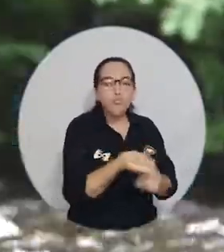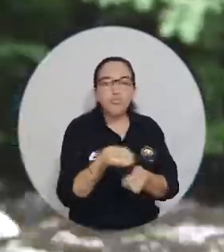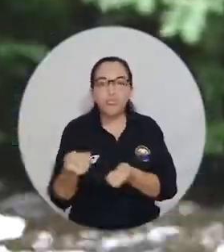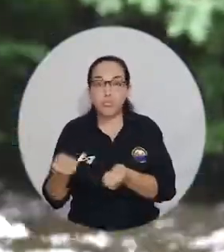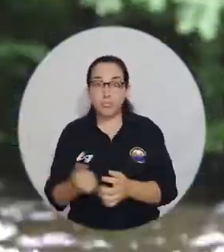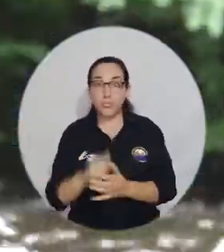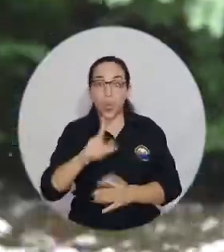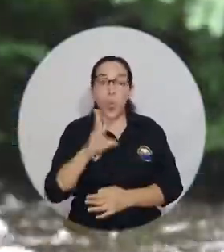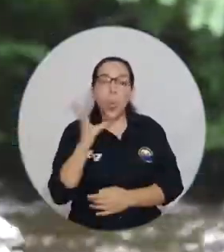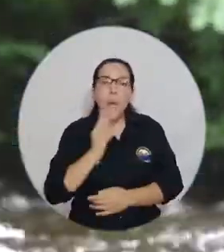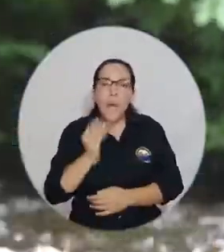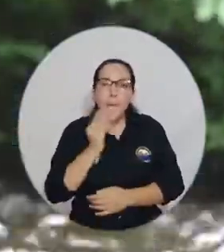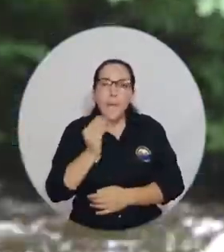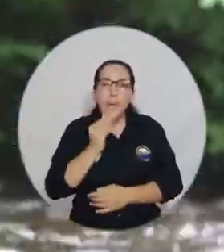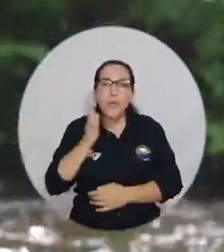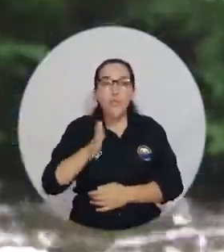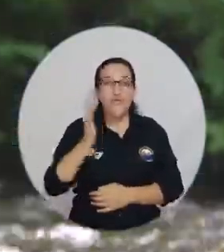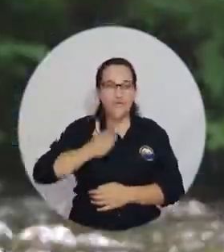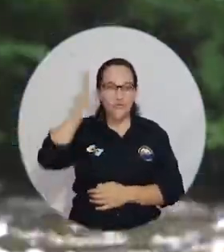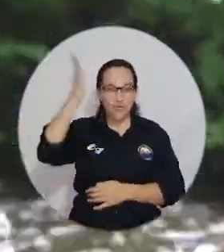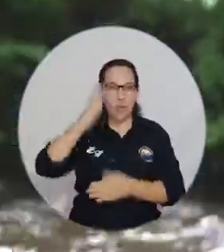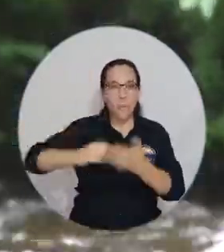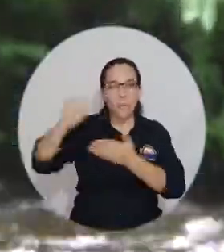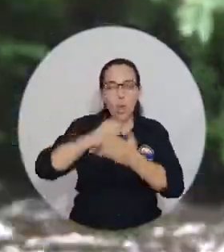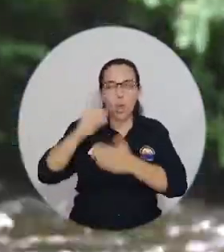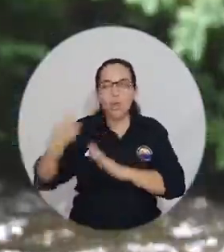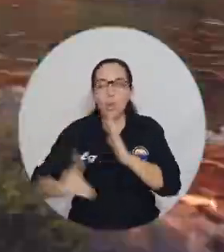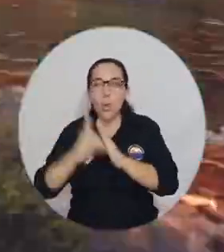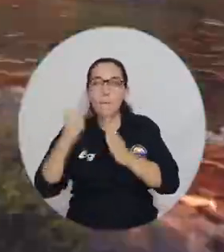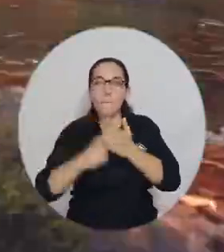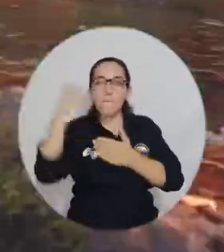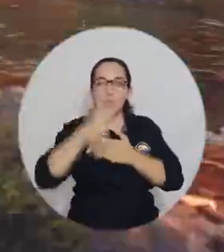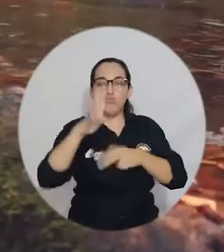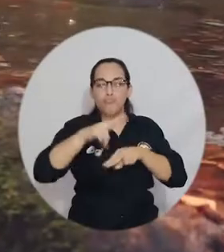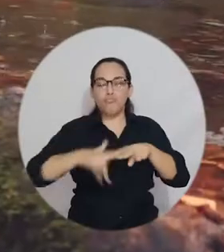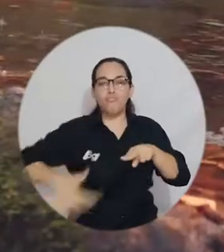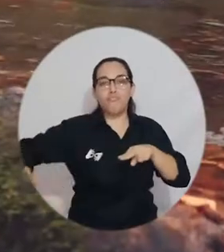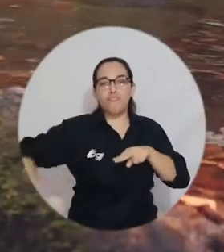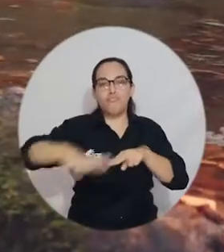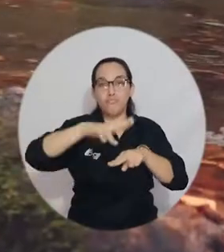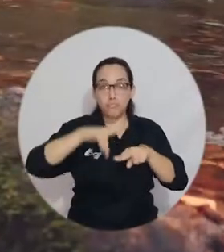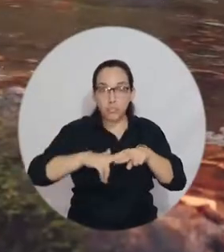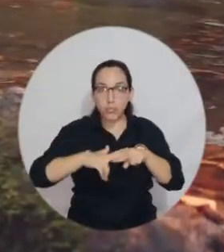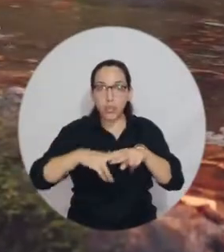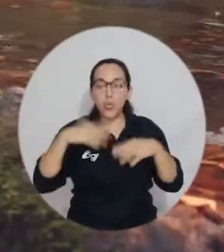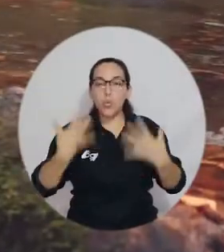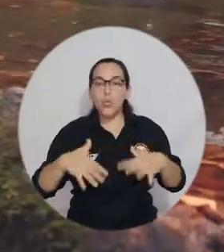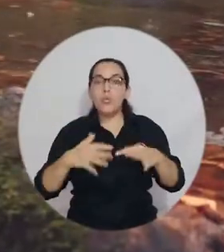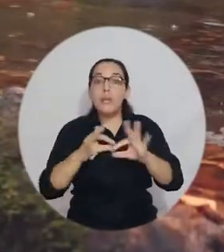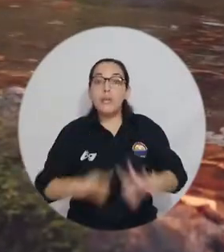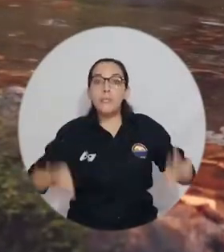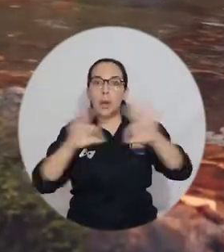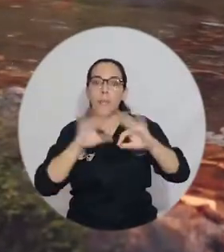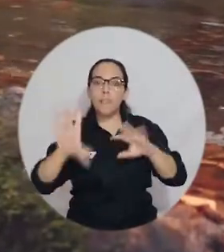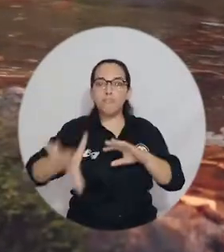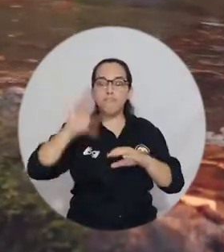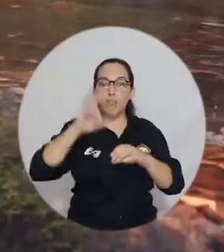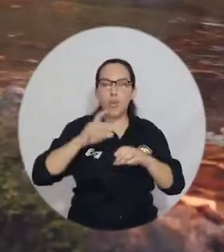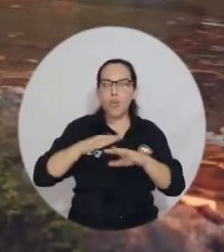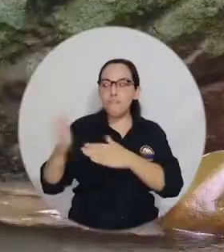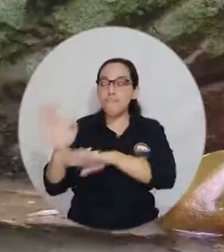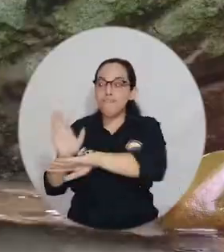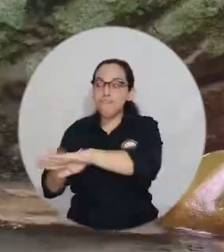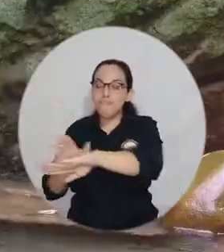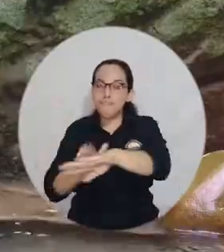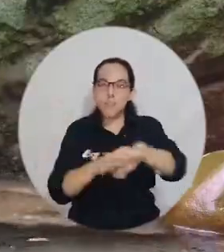La formación académica y la experiencia de este futuro biólogo en el desarrollo de proyectos ambientales fueron claves para resultar seleccionado en la